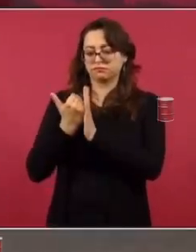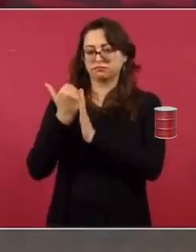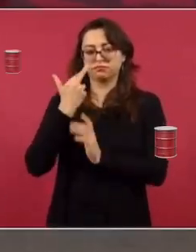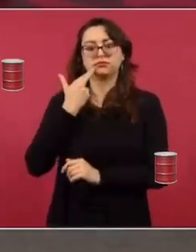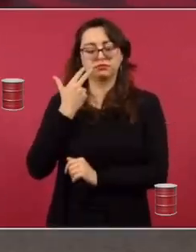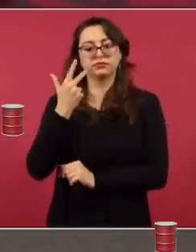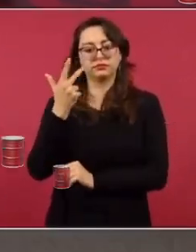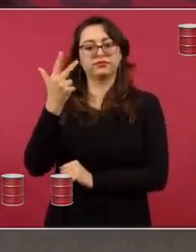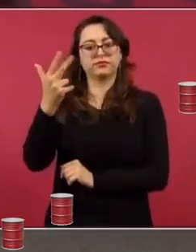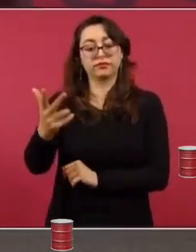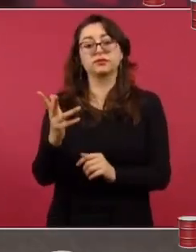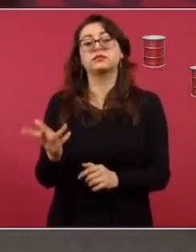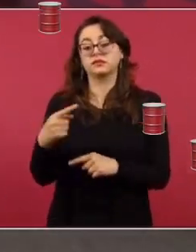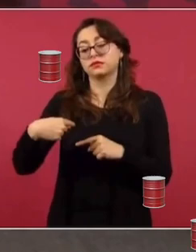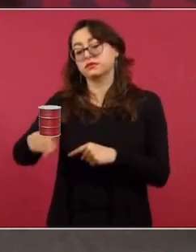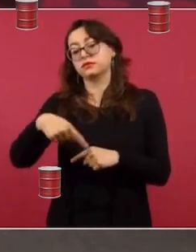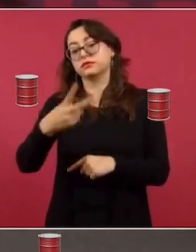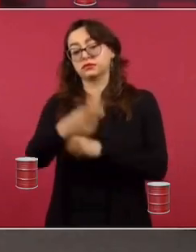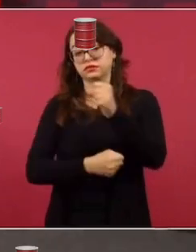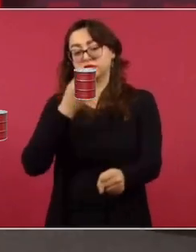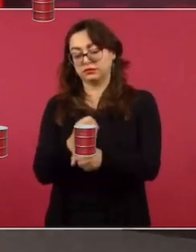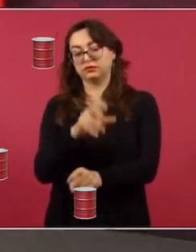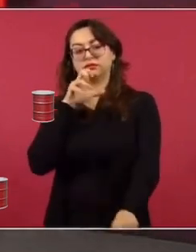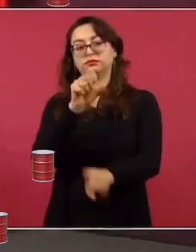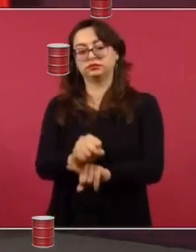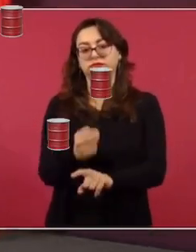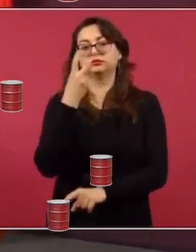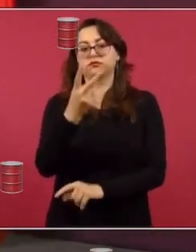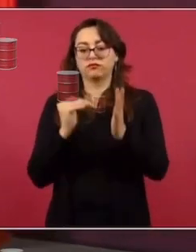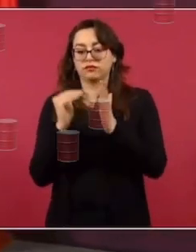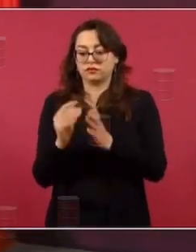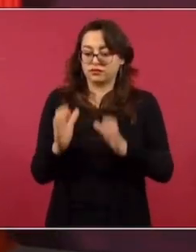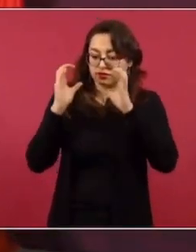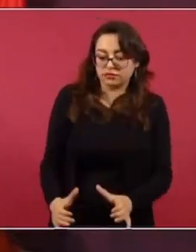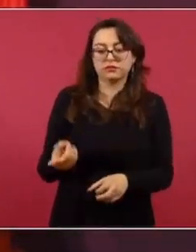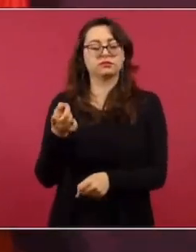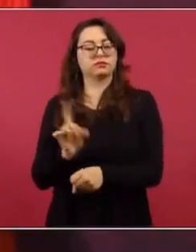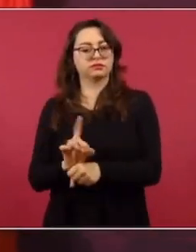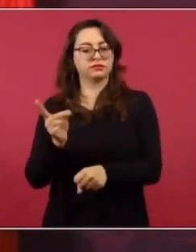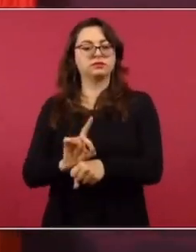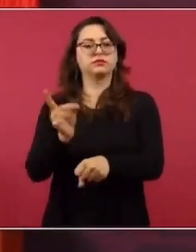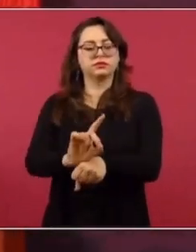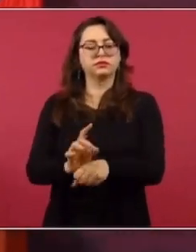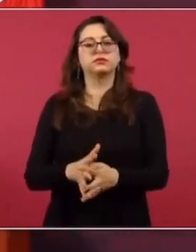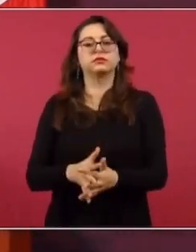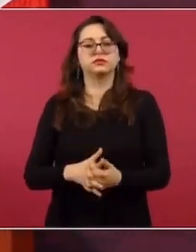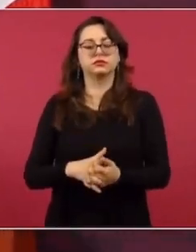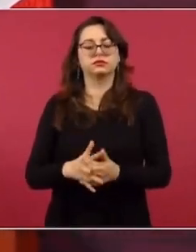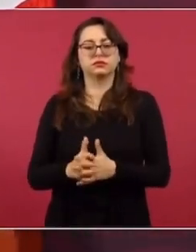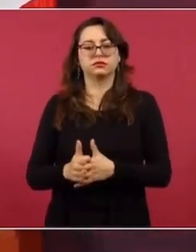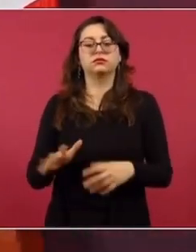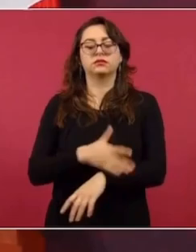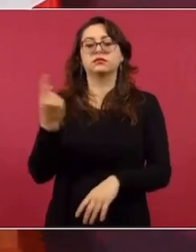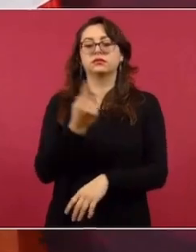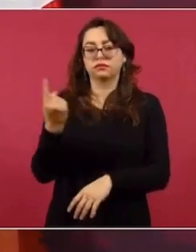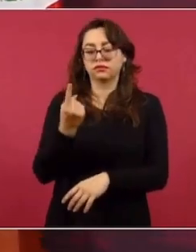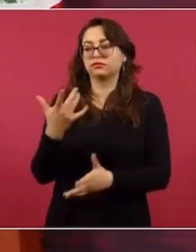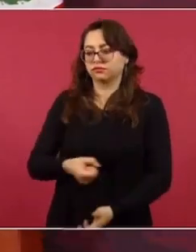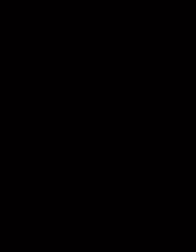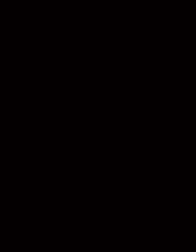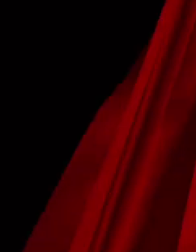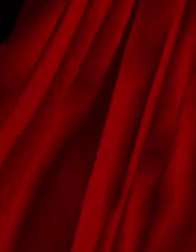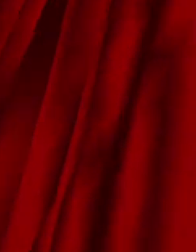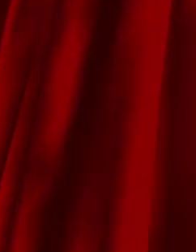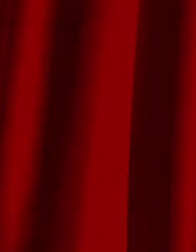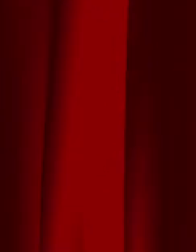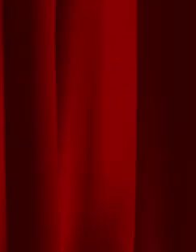posibilidad de llegar cerca de los 2 millones de barriles diarios. O porque hay yacimientos gracias a que se invirtió en exploración. Que no